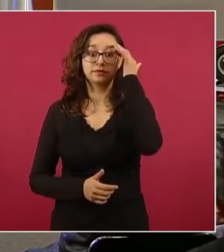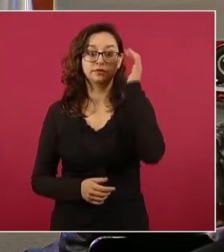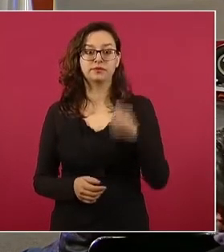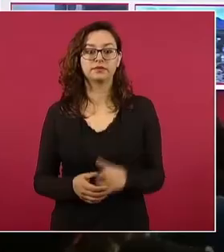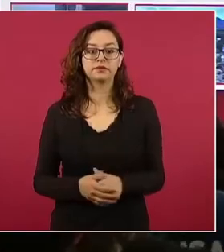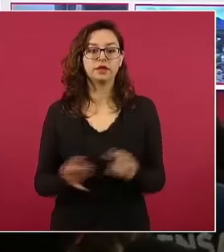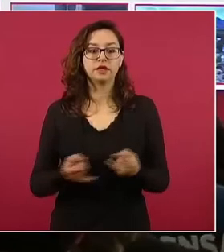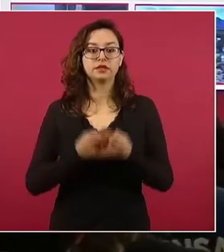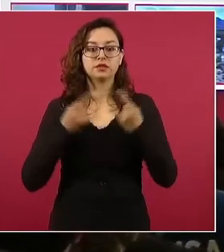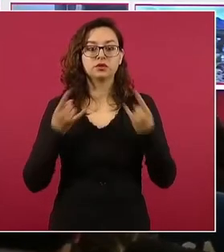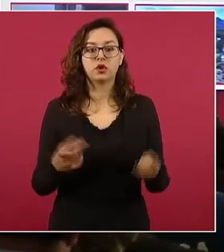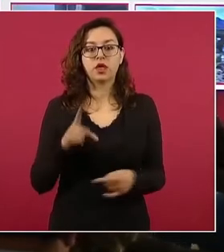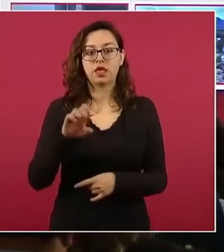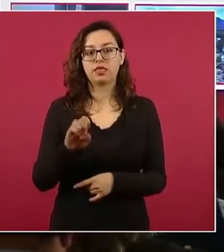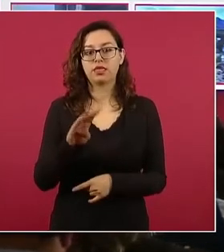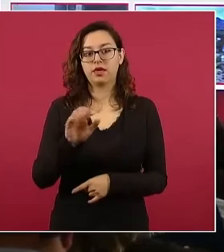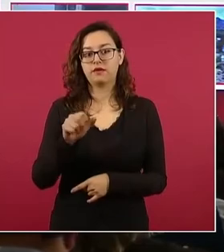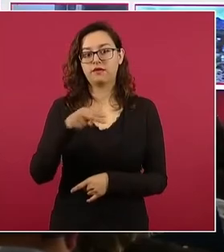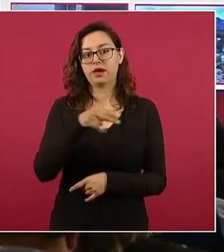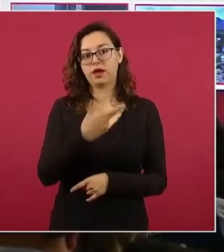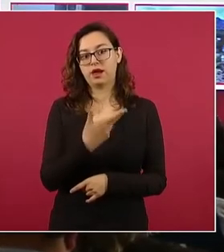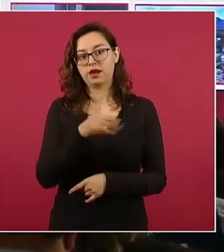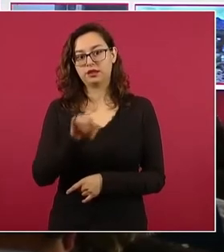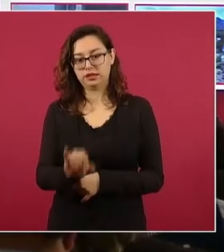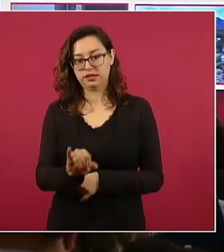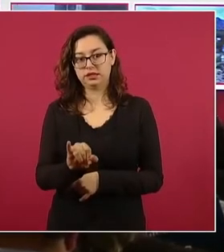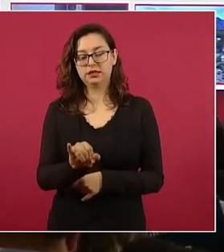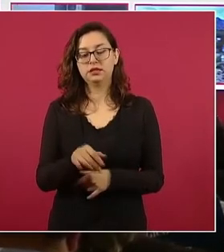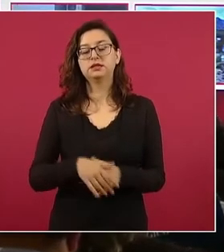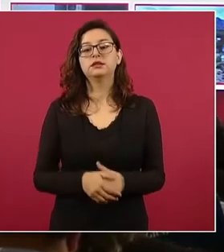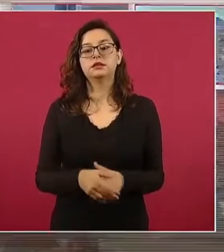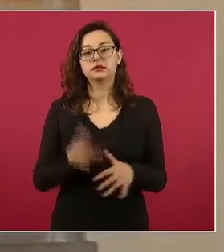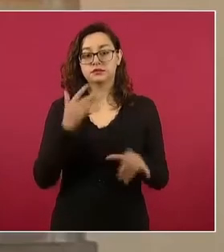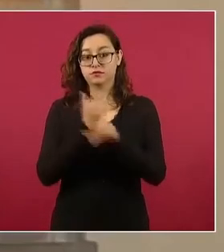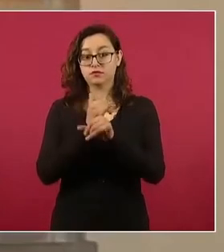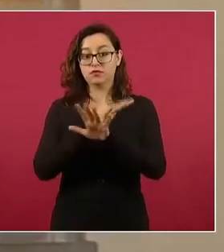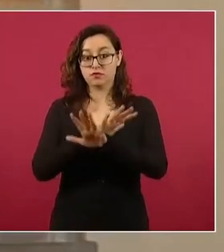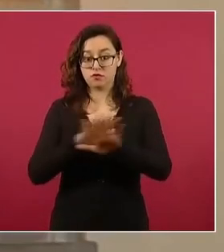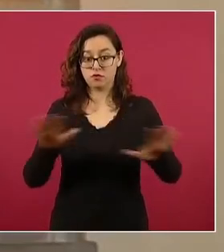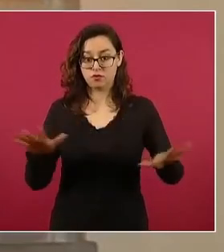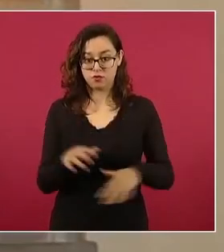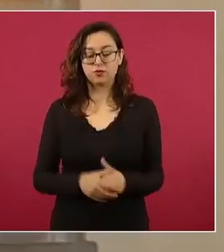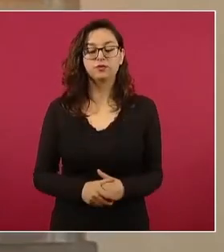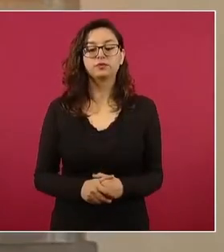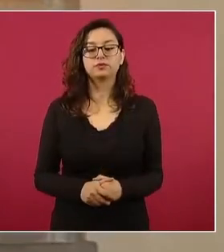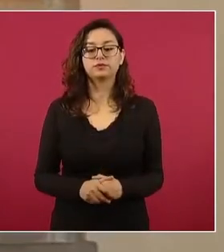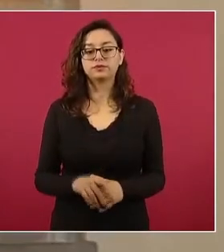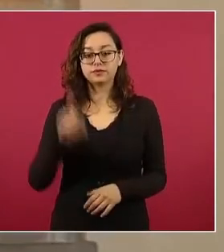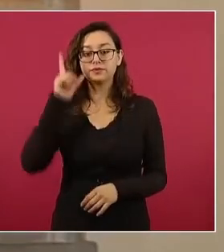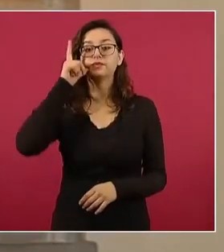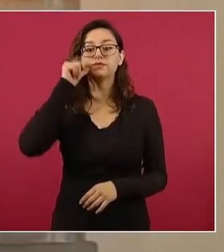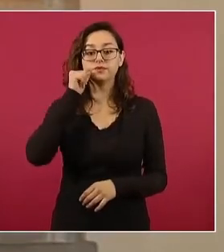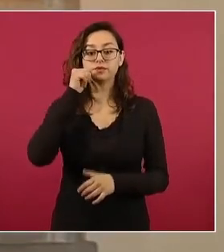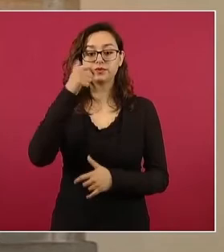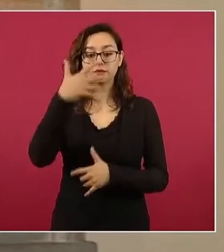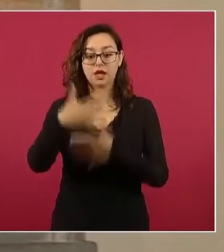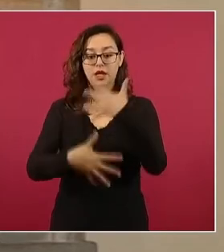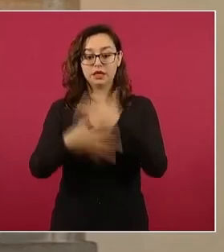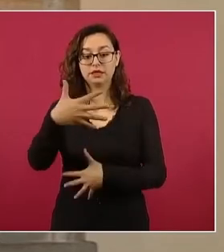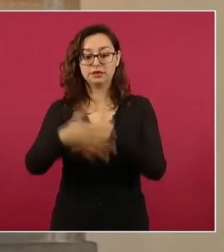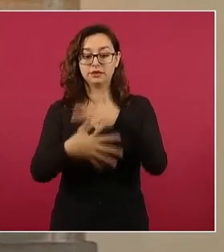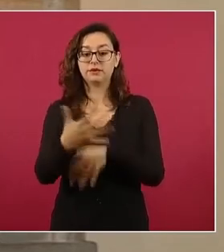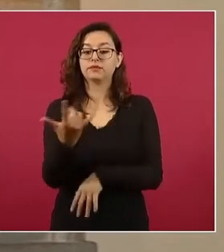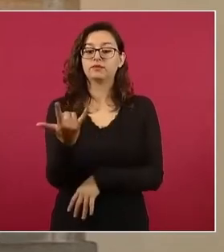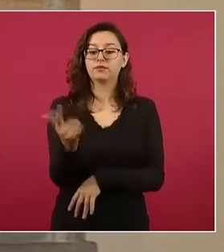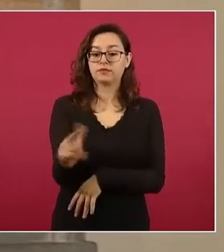Escobar Basaldúa, informar que el día de mañana, 15 de julio, está previsto que personal